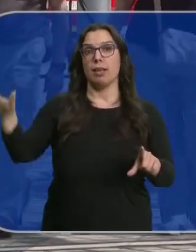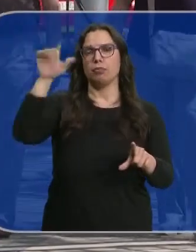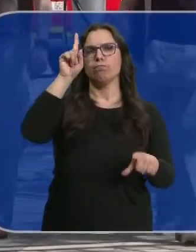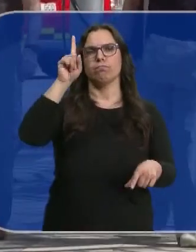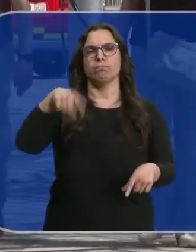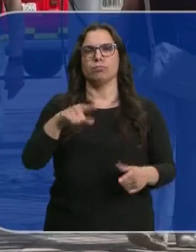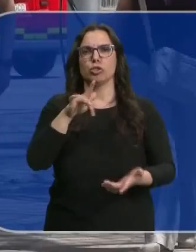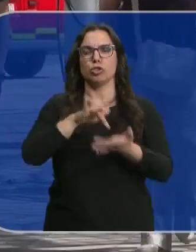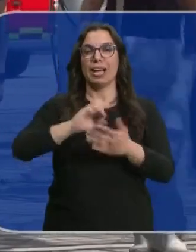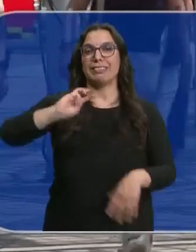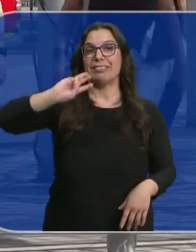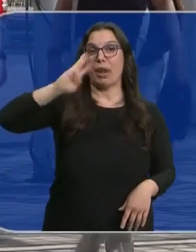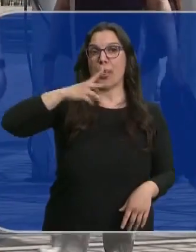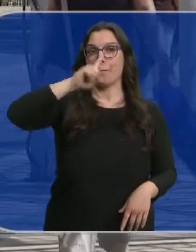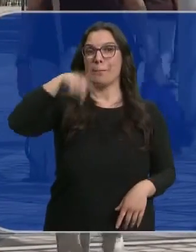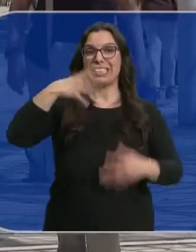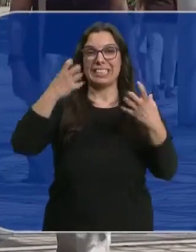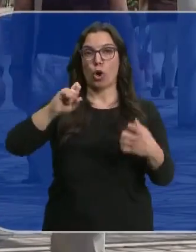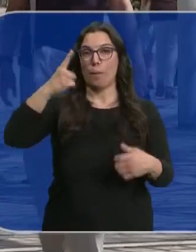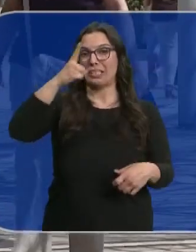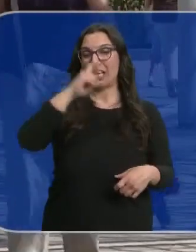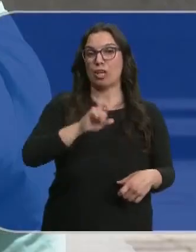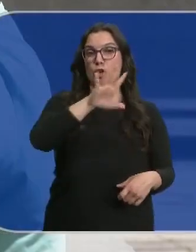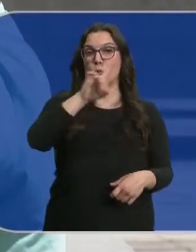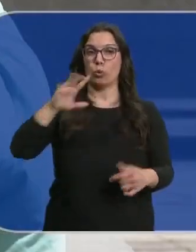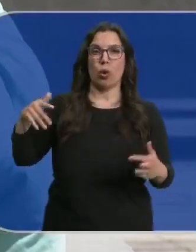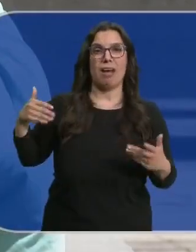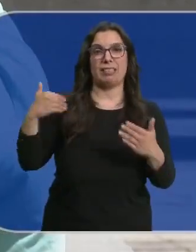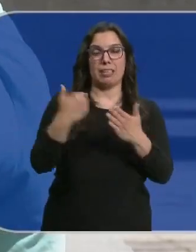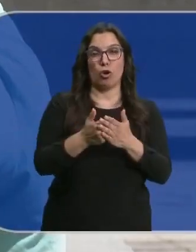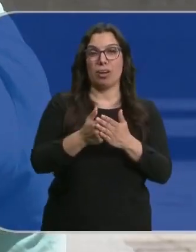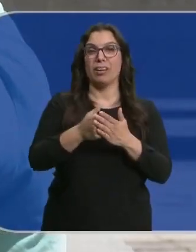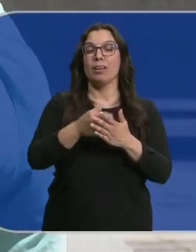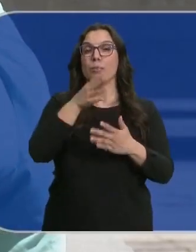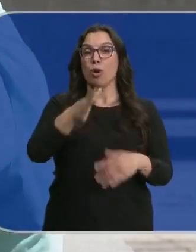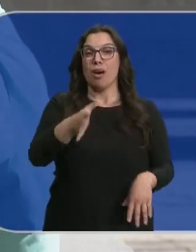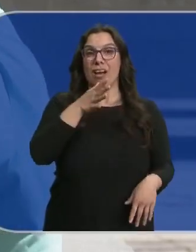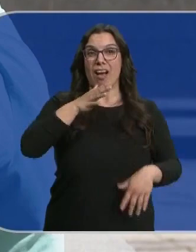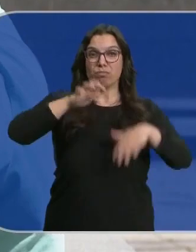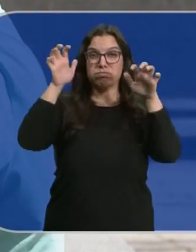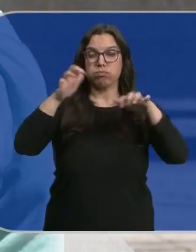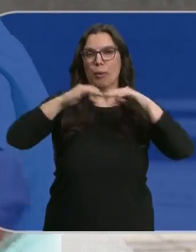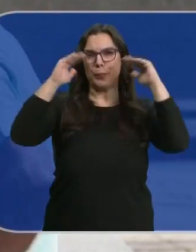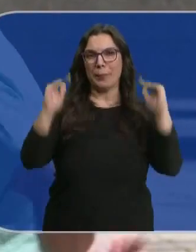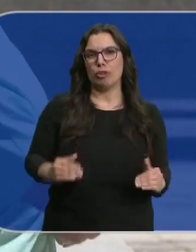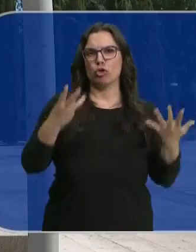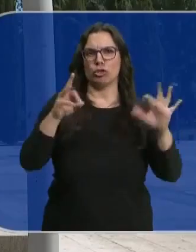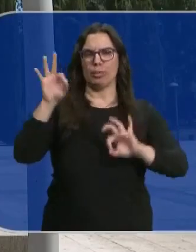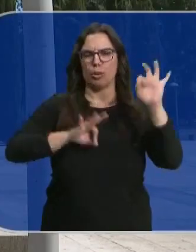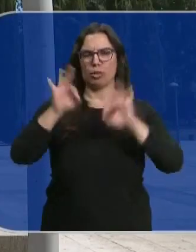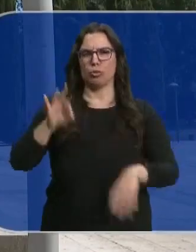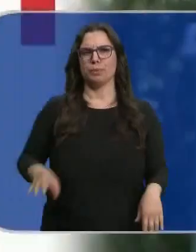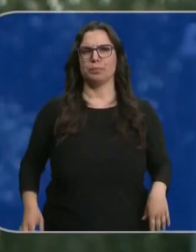también ha sido el tercer mes más seco desde el año 1951 con un déficit de precipitaciones del 80%.